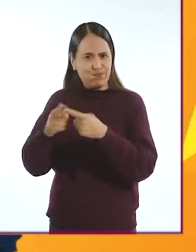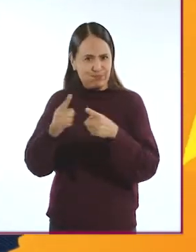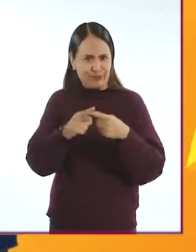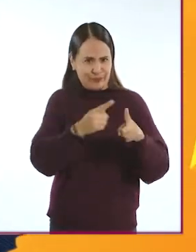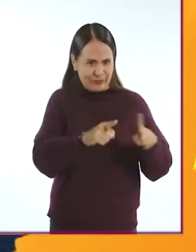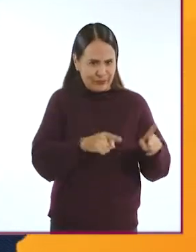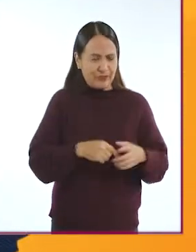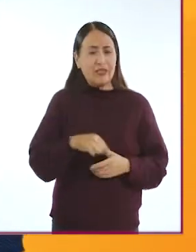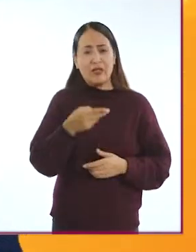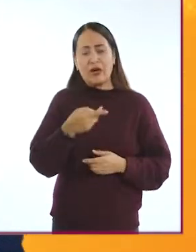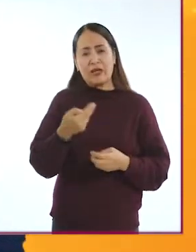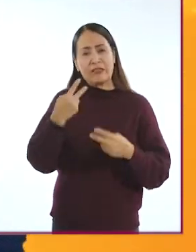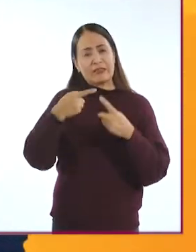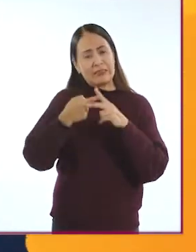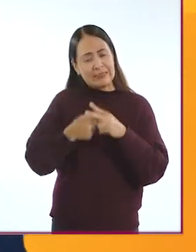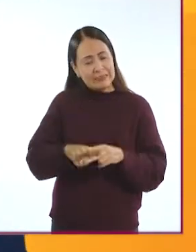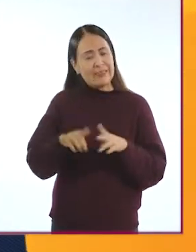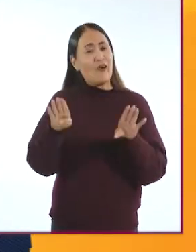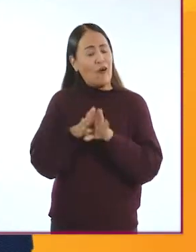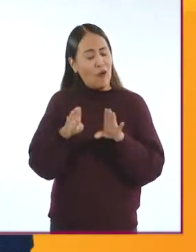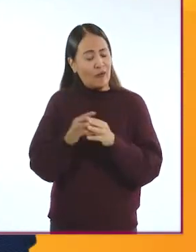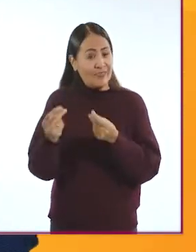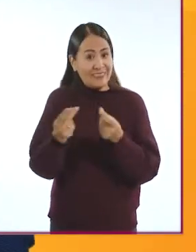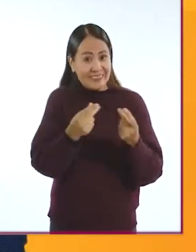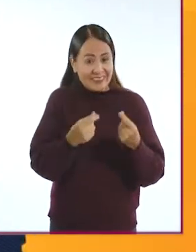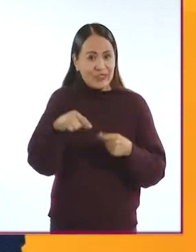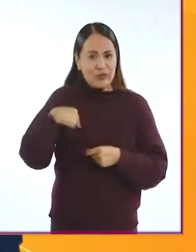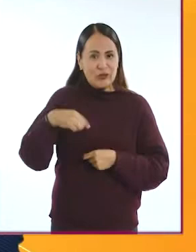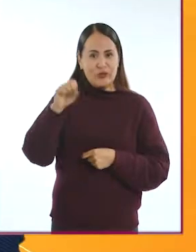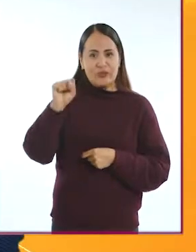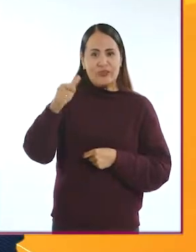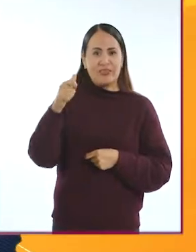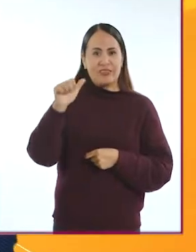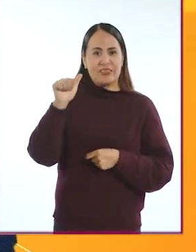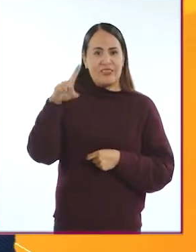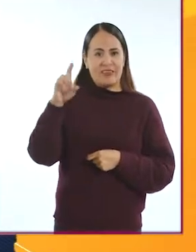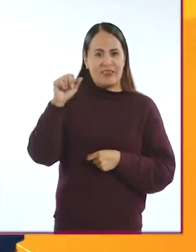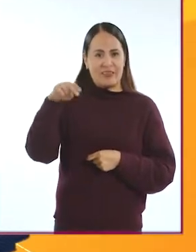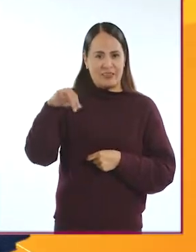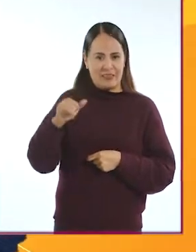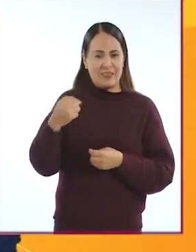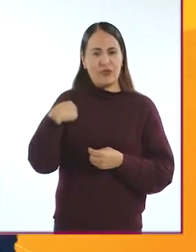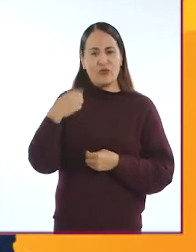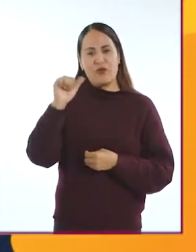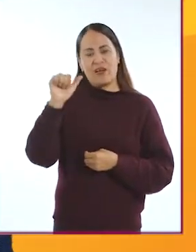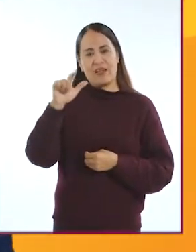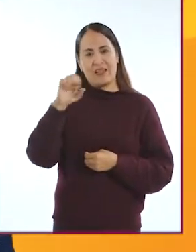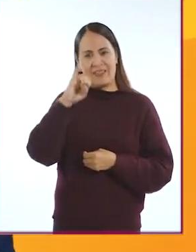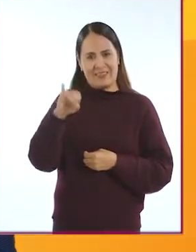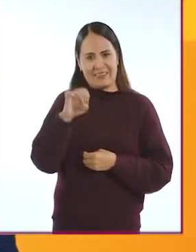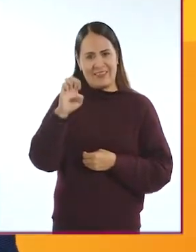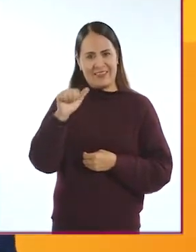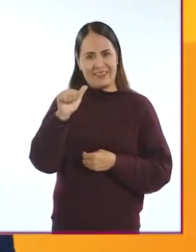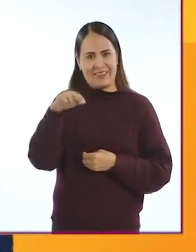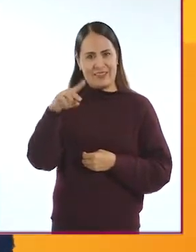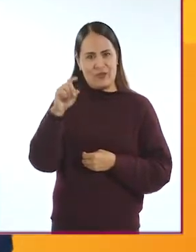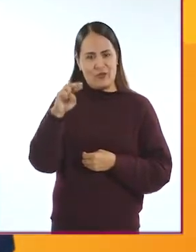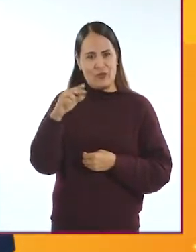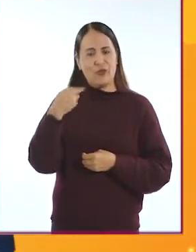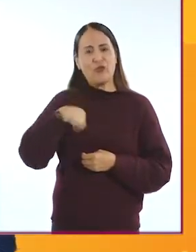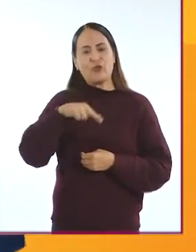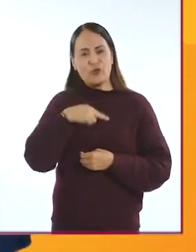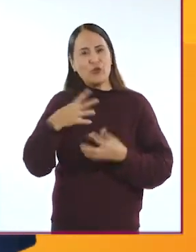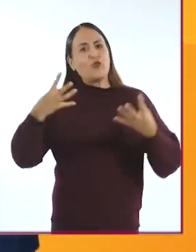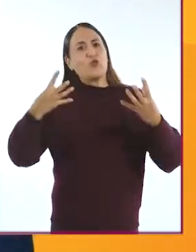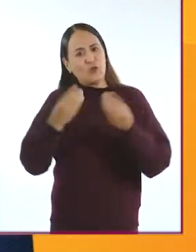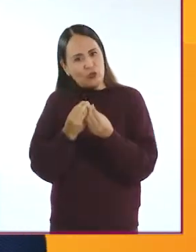TICAD. Vamos a iniciar este viaje con mucha energía. Yo soy Shadani. Yo soy Alejandro y tú eres parte de nuestra tripulación en esta